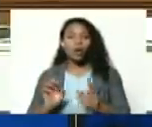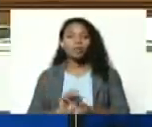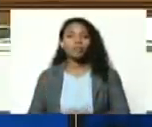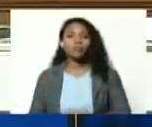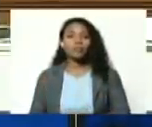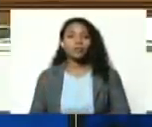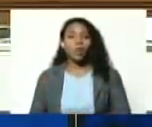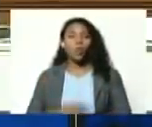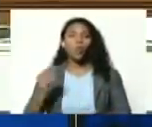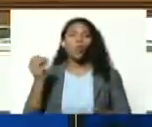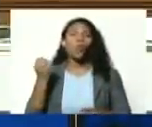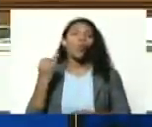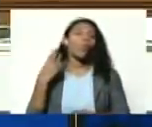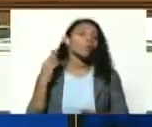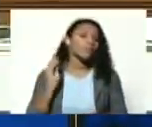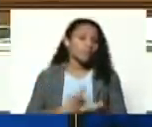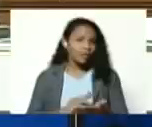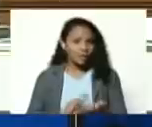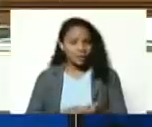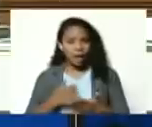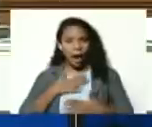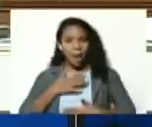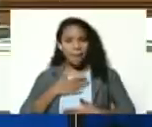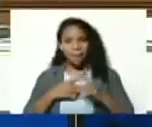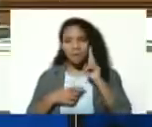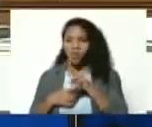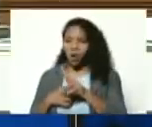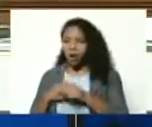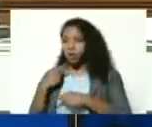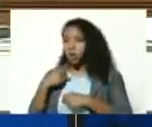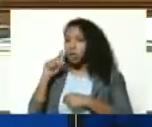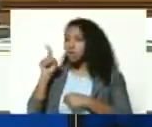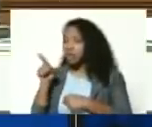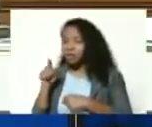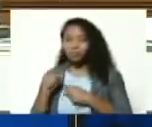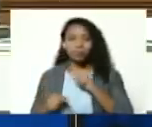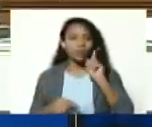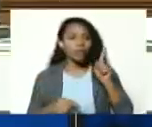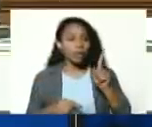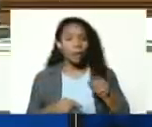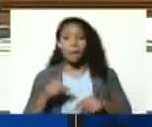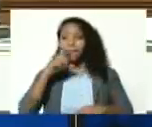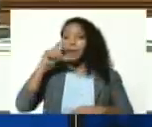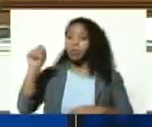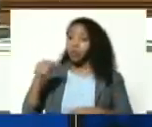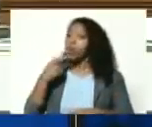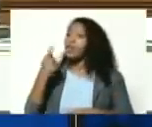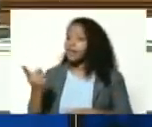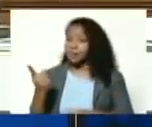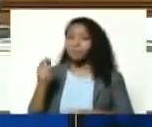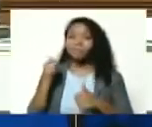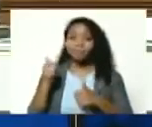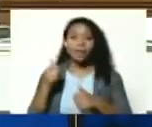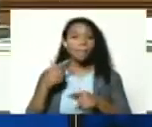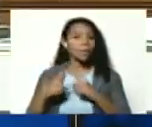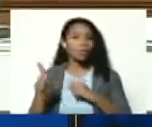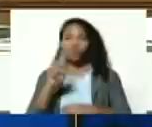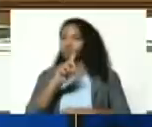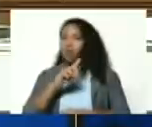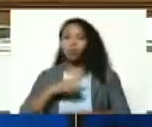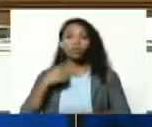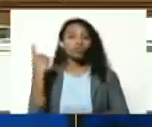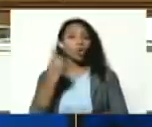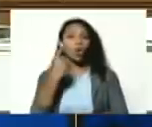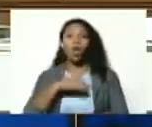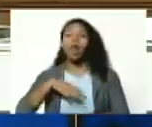¿cuántas veces me dijo que me vio por aquí que me vio por allá y me llamaba Nicolás muy bueno lo que dijiste pero no es suficiente solo